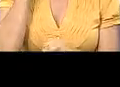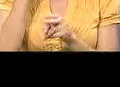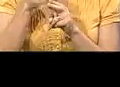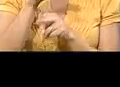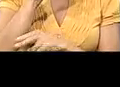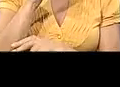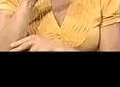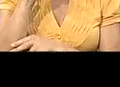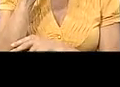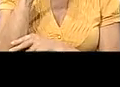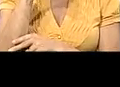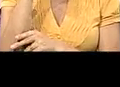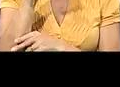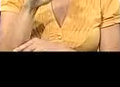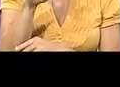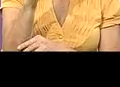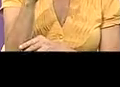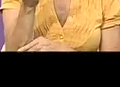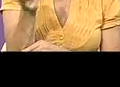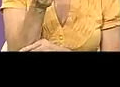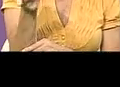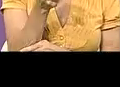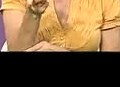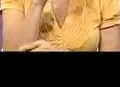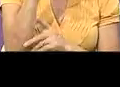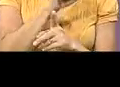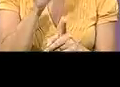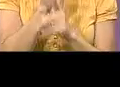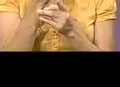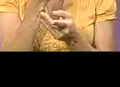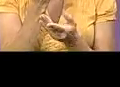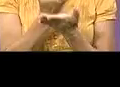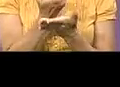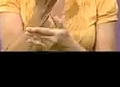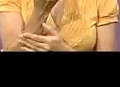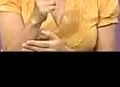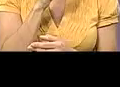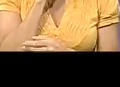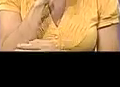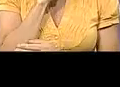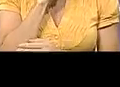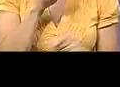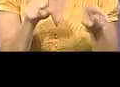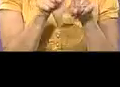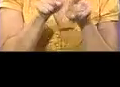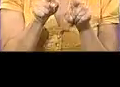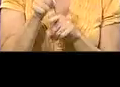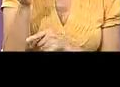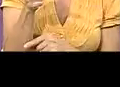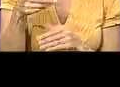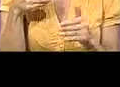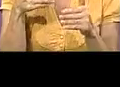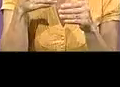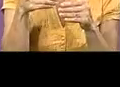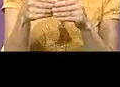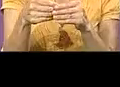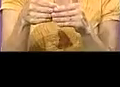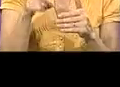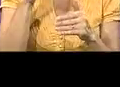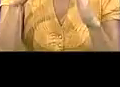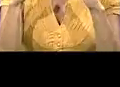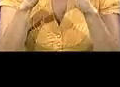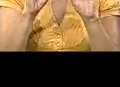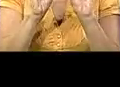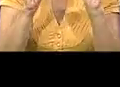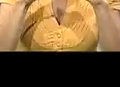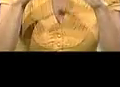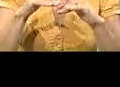Doña Mariluz y su esposo realmente están pasando una situación económica muy difícil, incluso están a semanas de perder su casa. Si usted tiene alguna